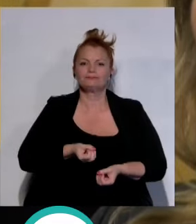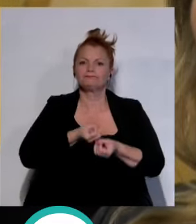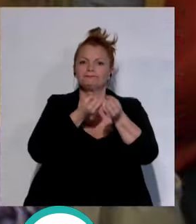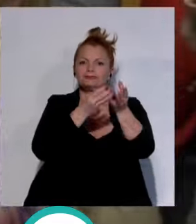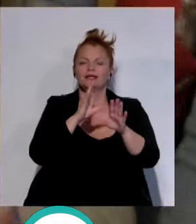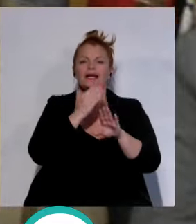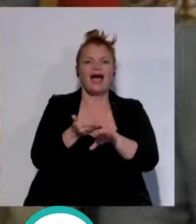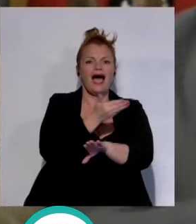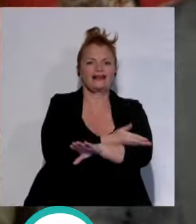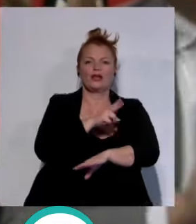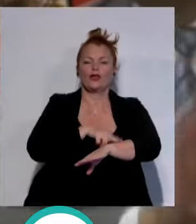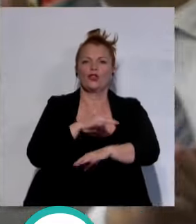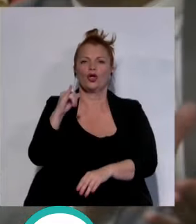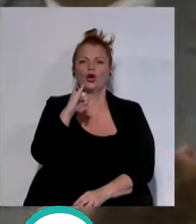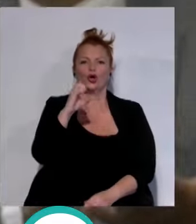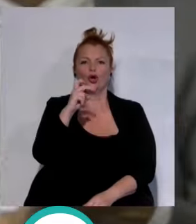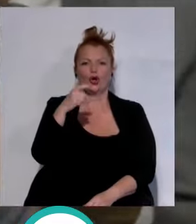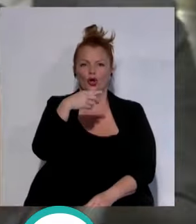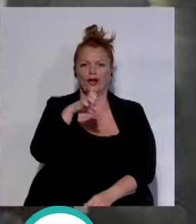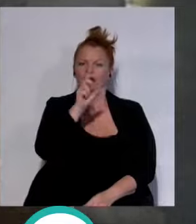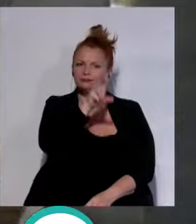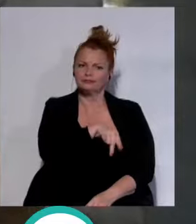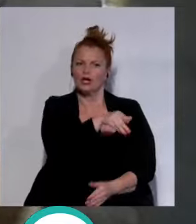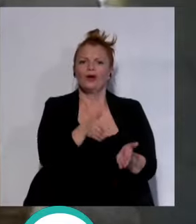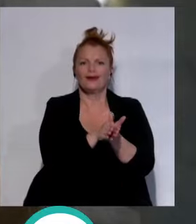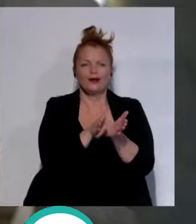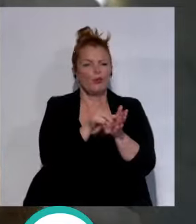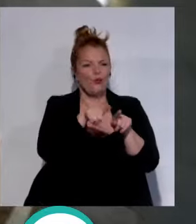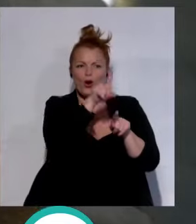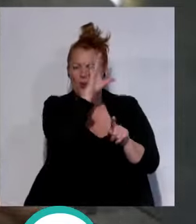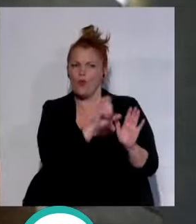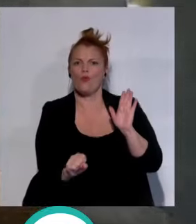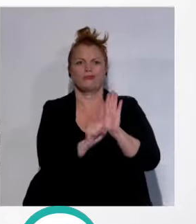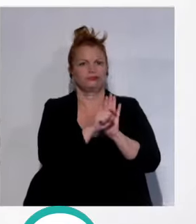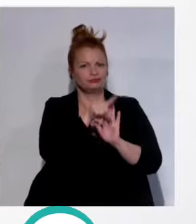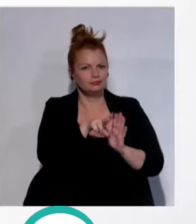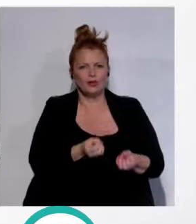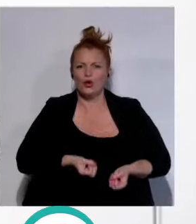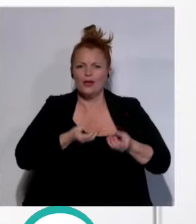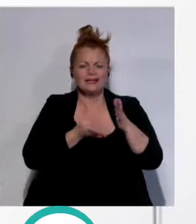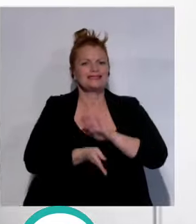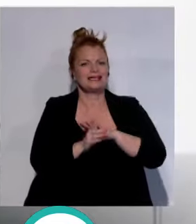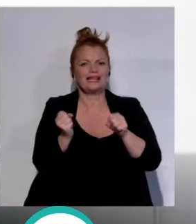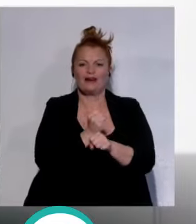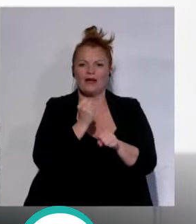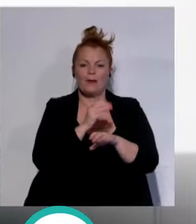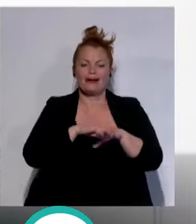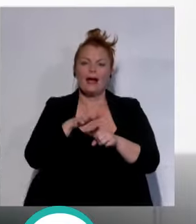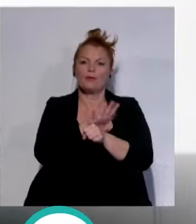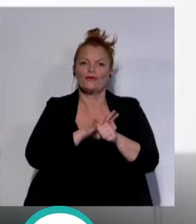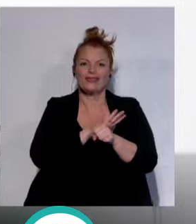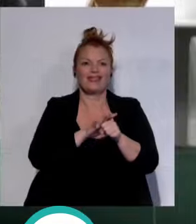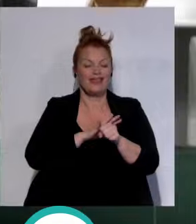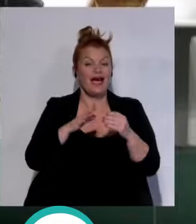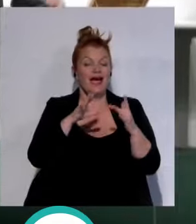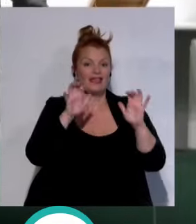anterior delegado Jorge Vázquez como compañero que ha dejado huella y además se ha comentado que hay que seguir trabajando para que la provincia sea